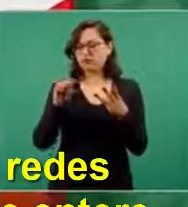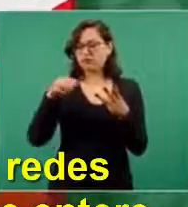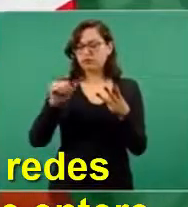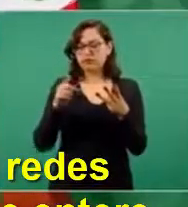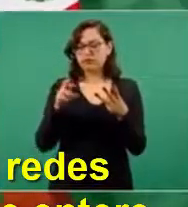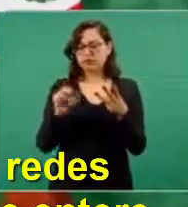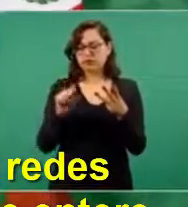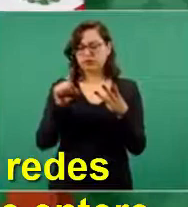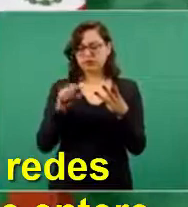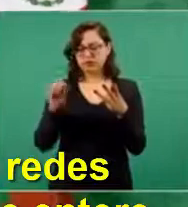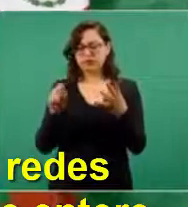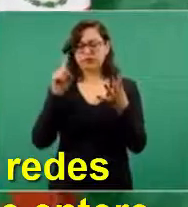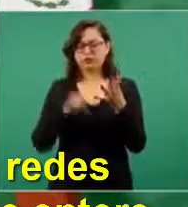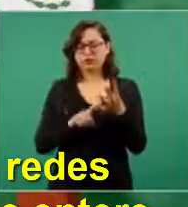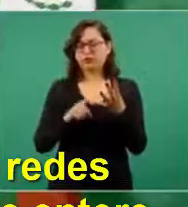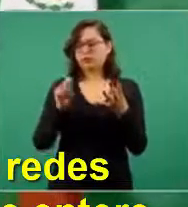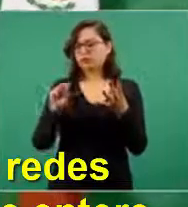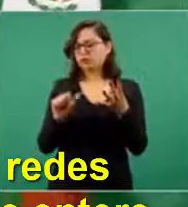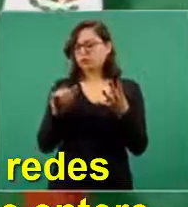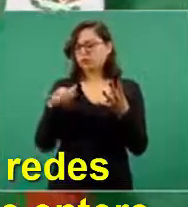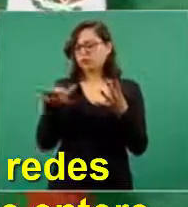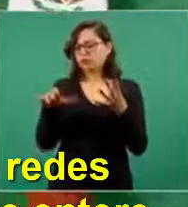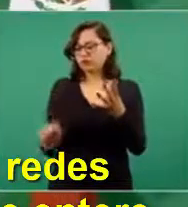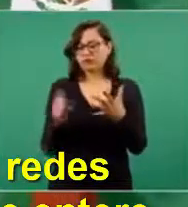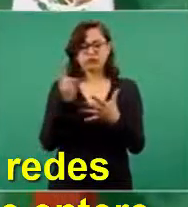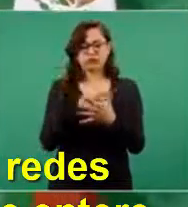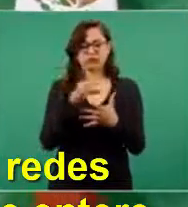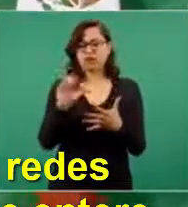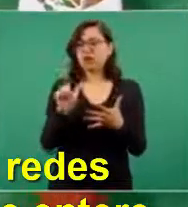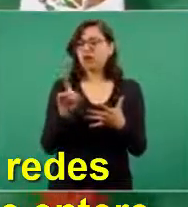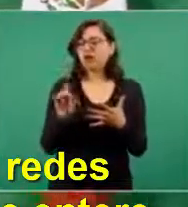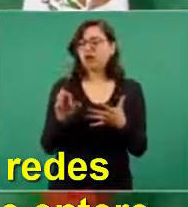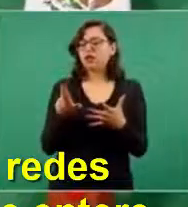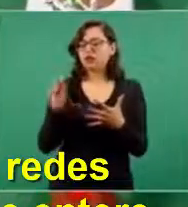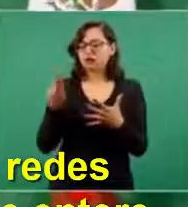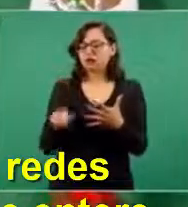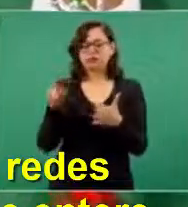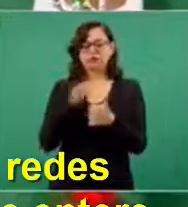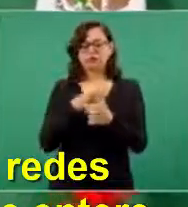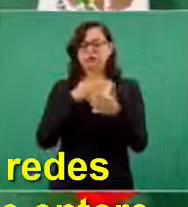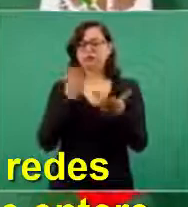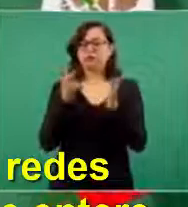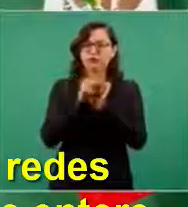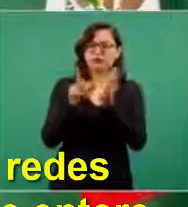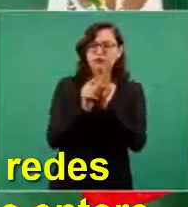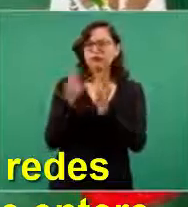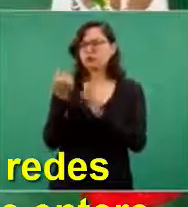Gortari, Felipe Calderón y los medios de información,